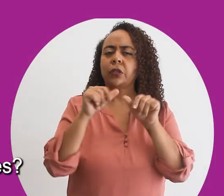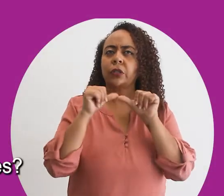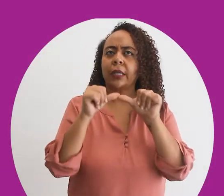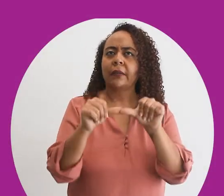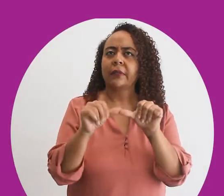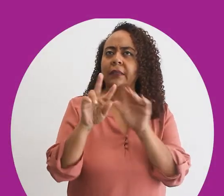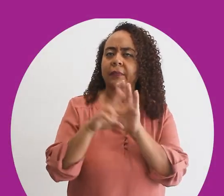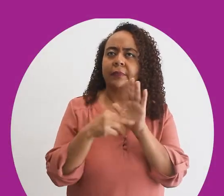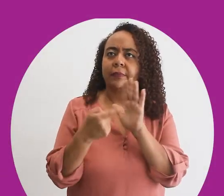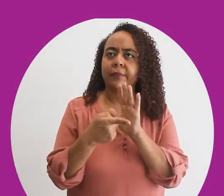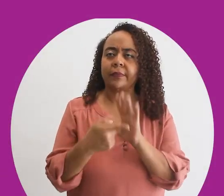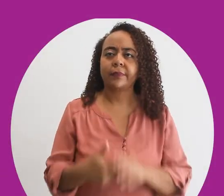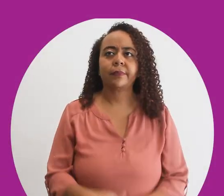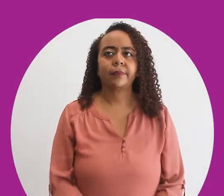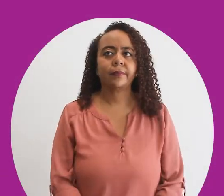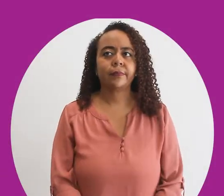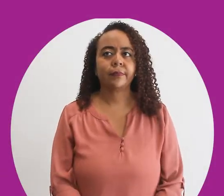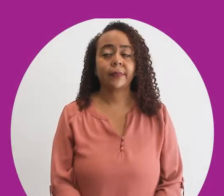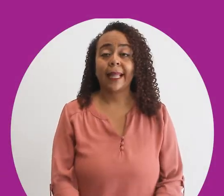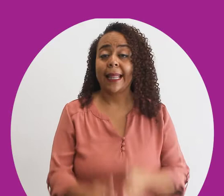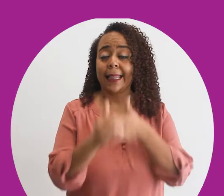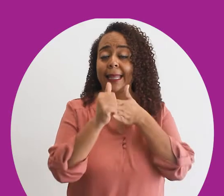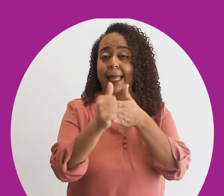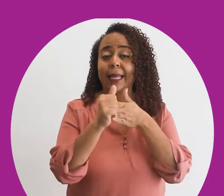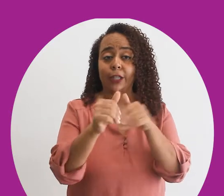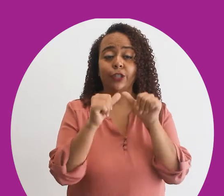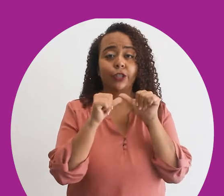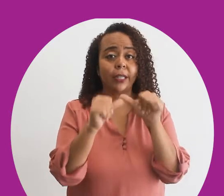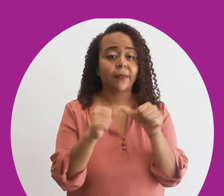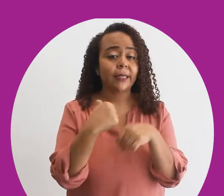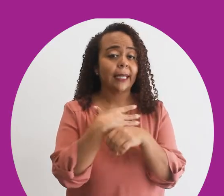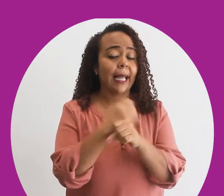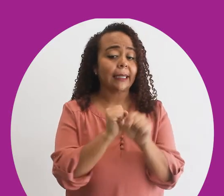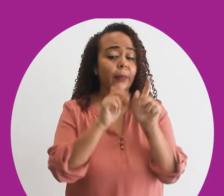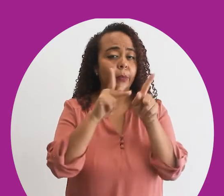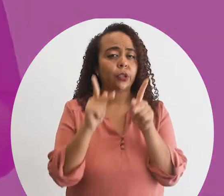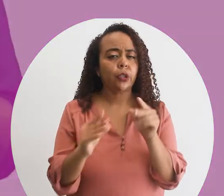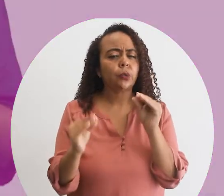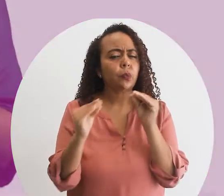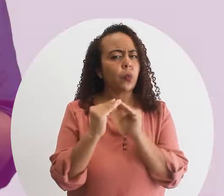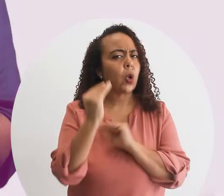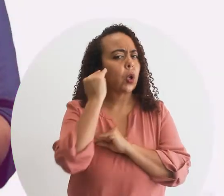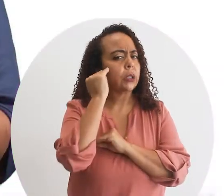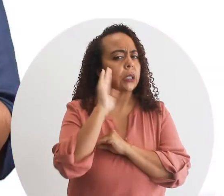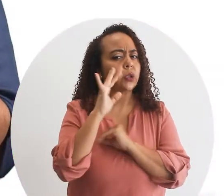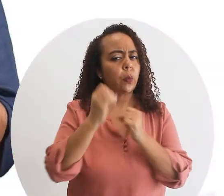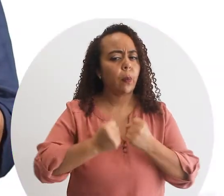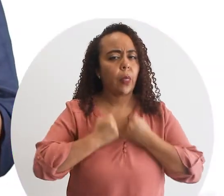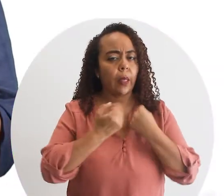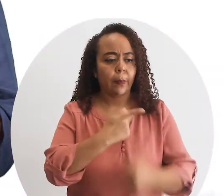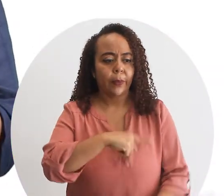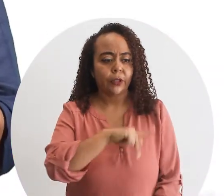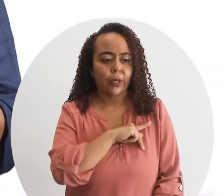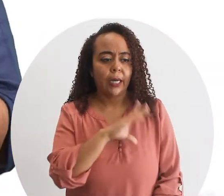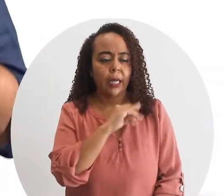sostenibles veámoslo los liderazgos sostenibles son los que llevan a cabo a personas muy conscientes de su poder personal y con